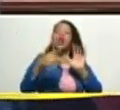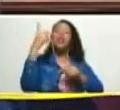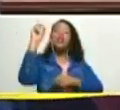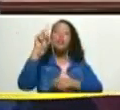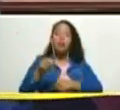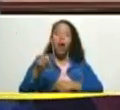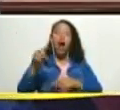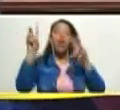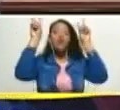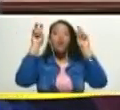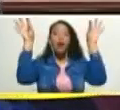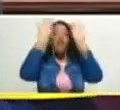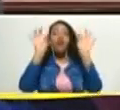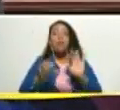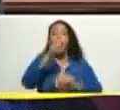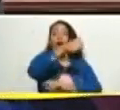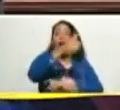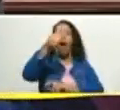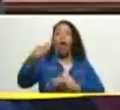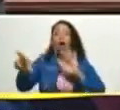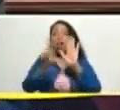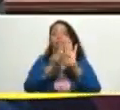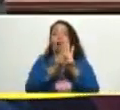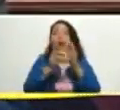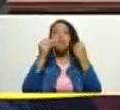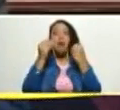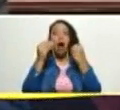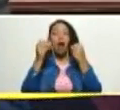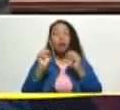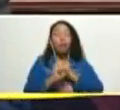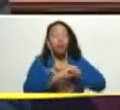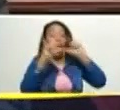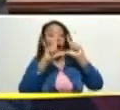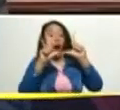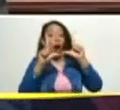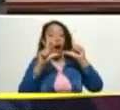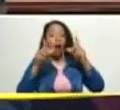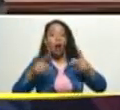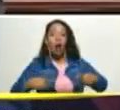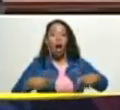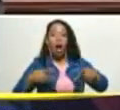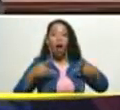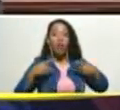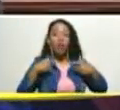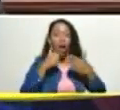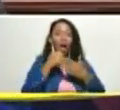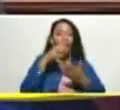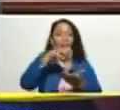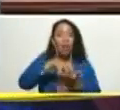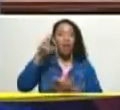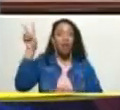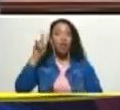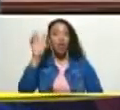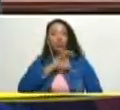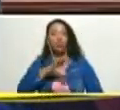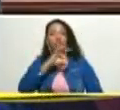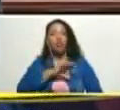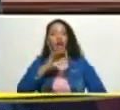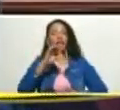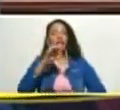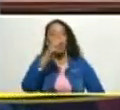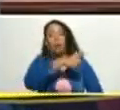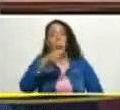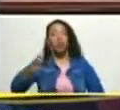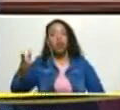mecanismos cada ley para impactar la vida del estado venezolano de la sociedad venezolana